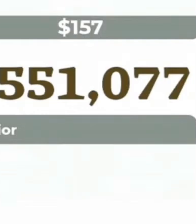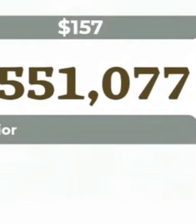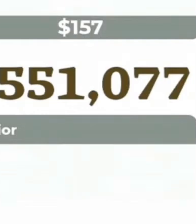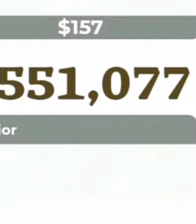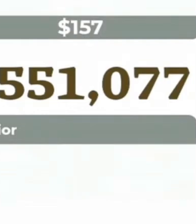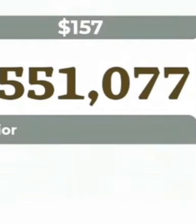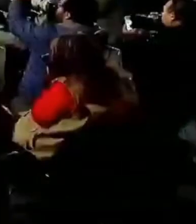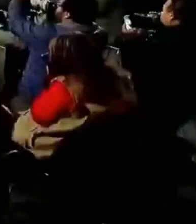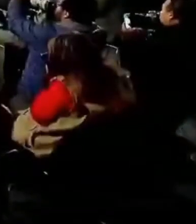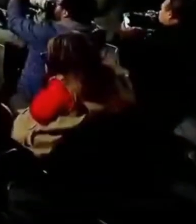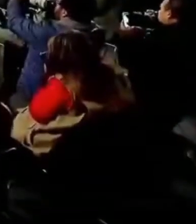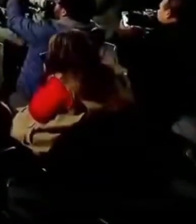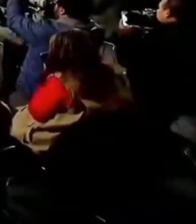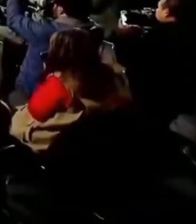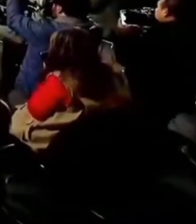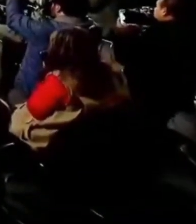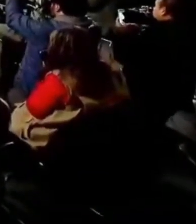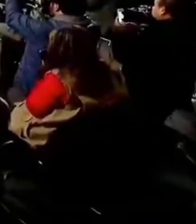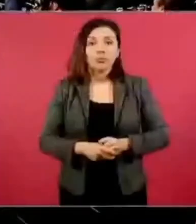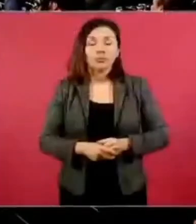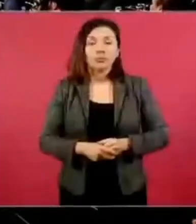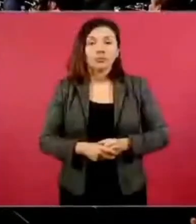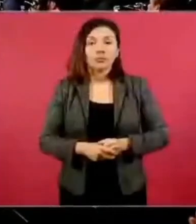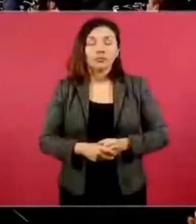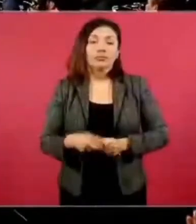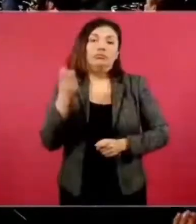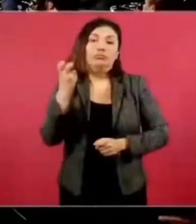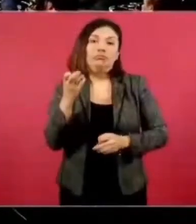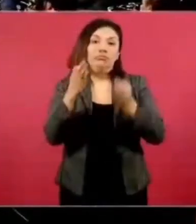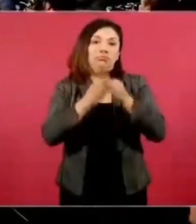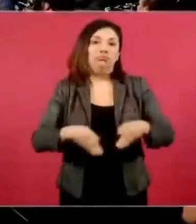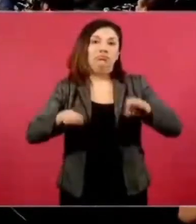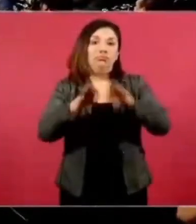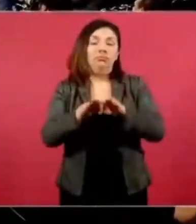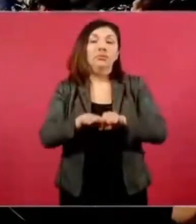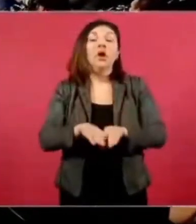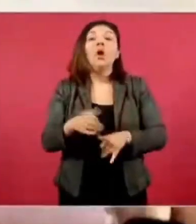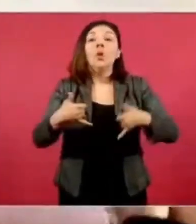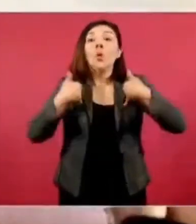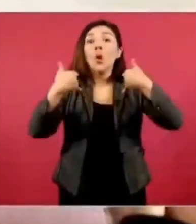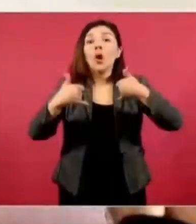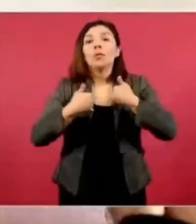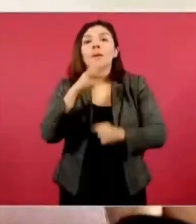es mejor tener a los muchachos y a las muchachas